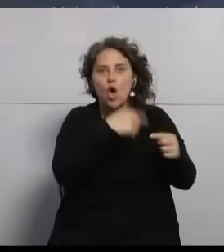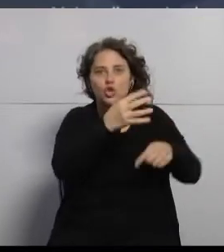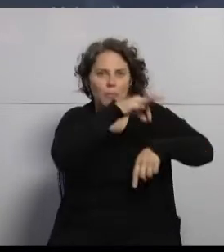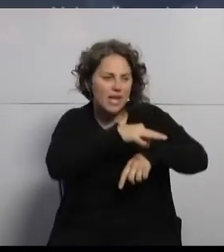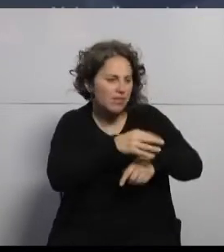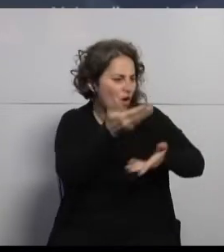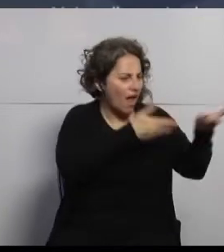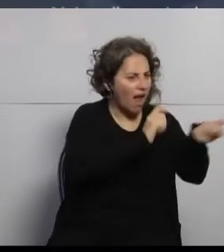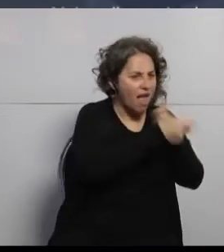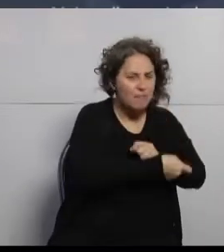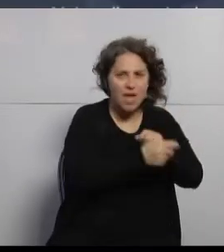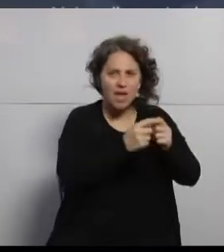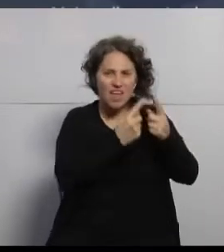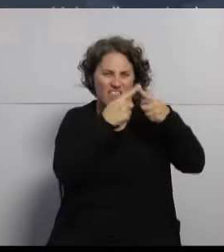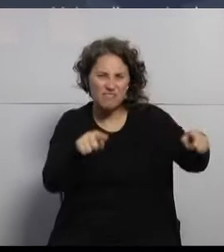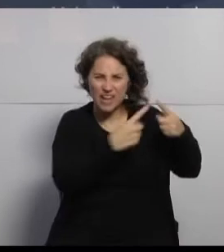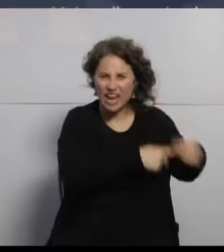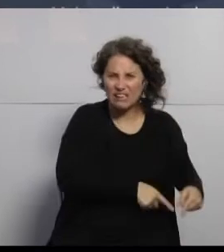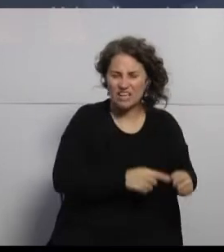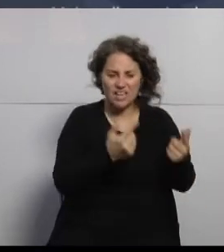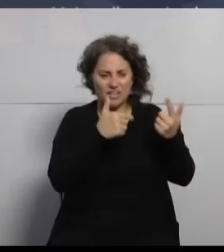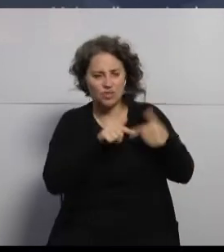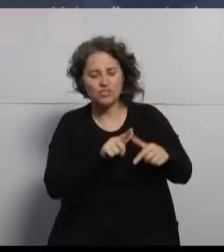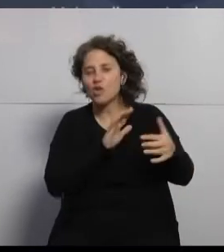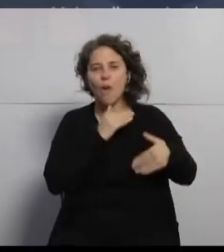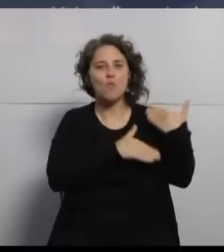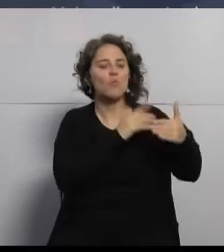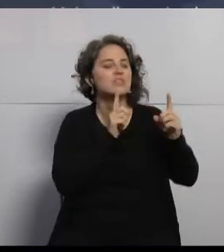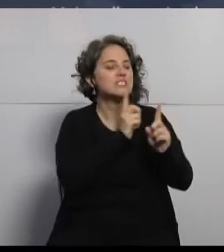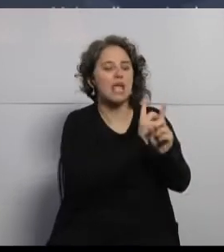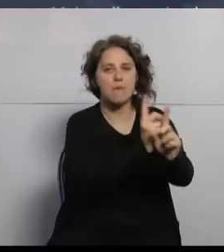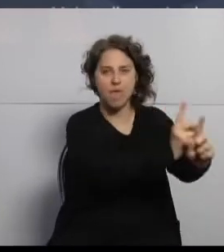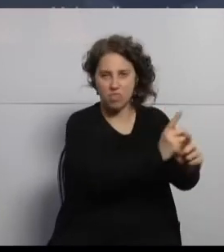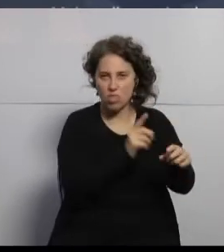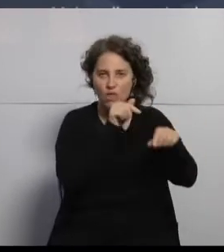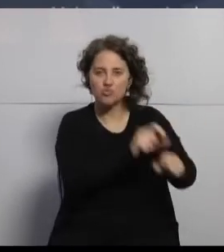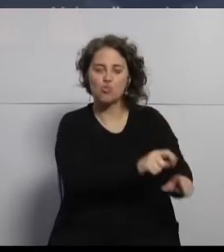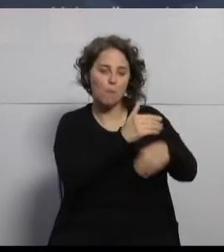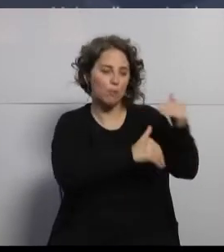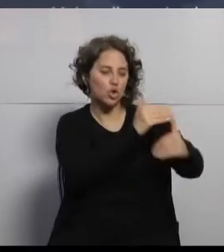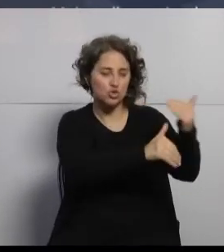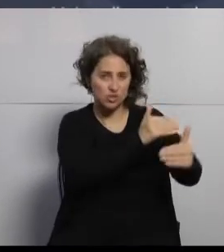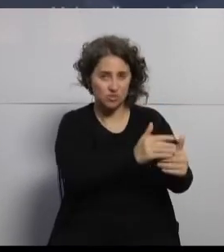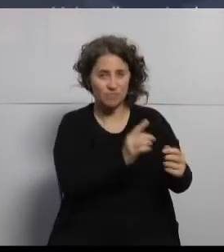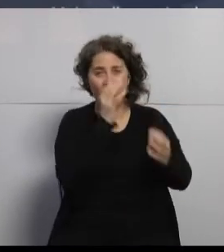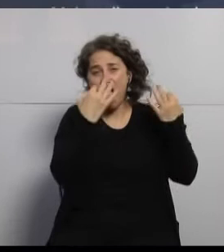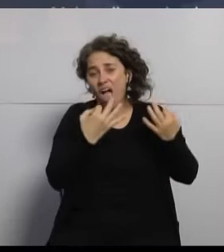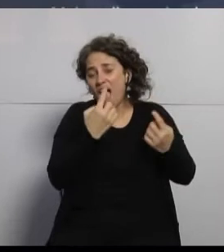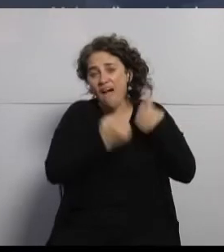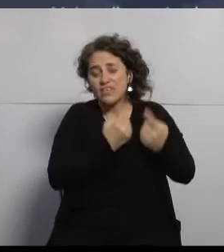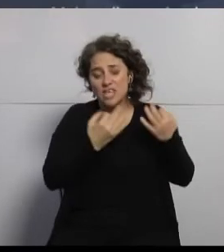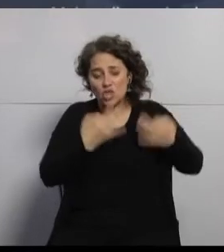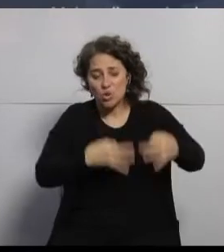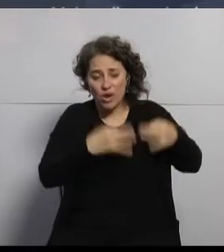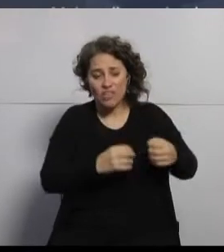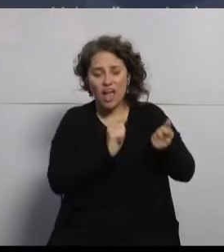lo han cambiado, es otro el proveedor a través del modelo de aseguramiento que, pues, normalmente las aseguradas cambian de proveedores dependiendo